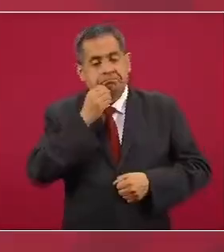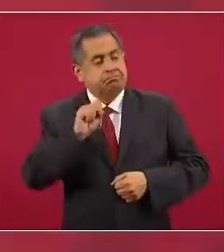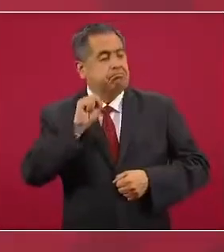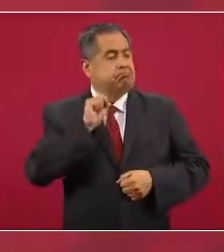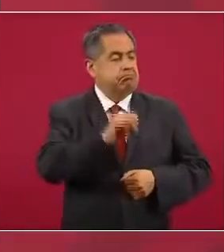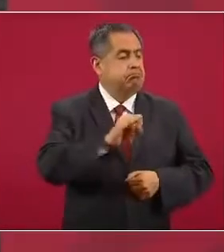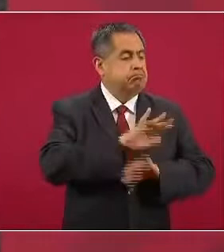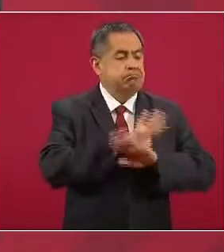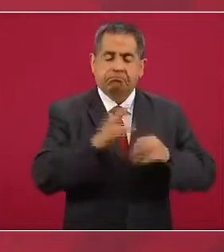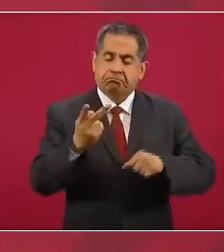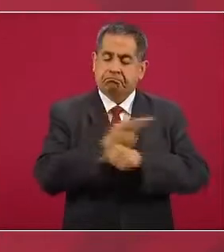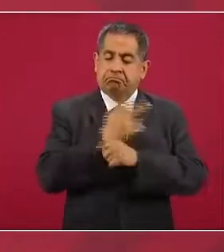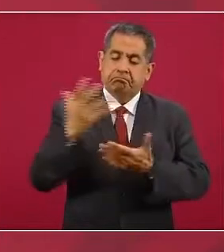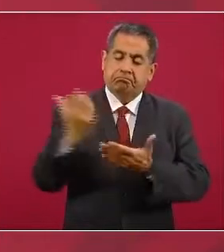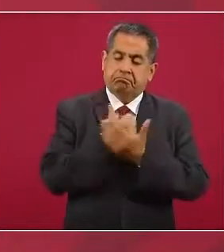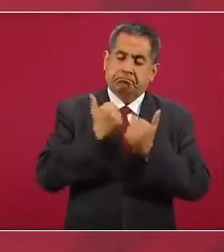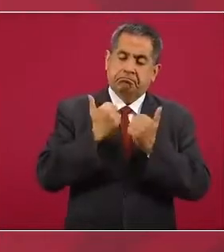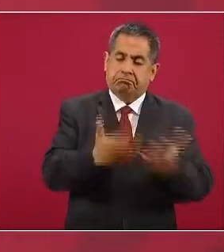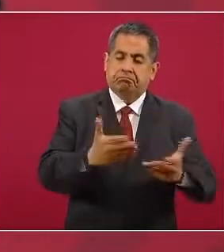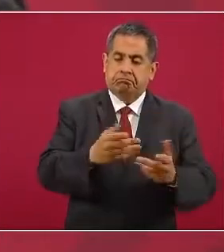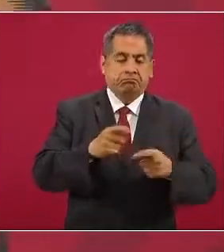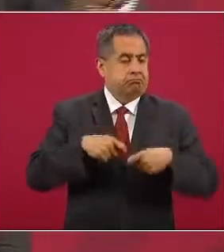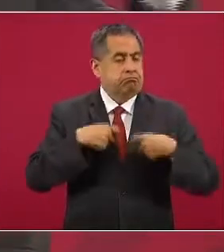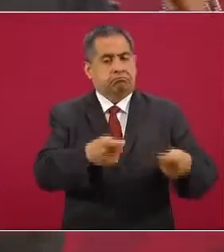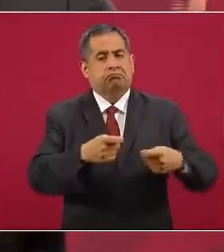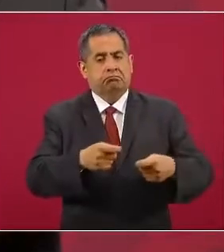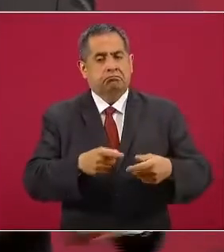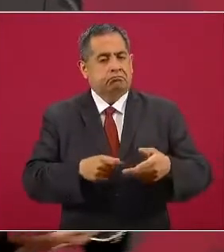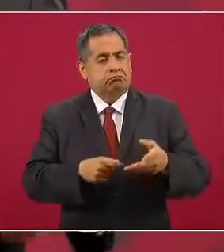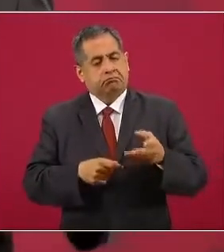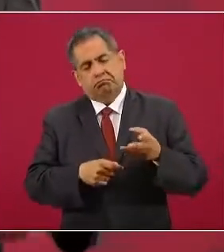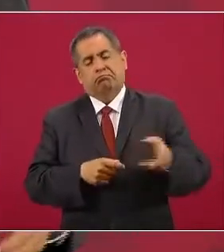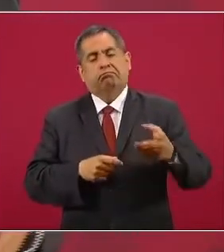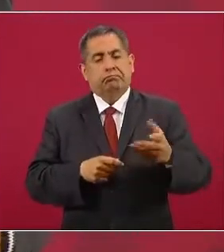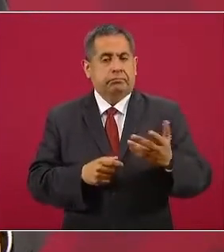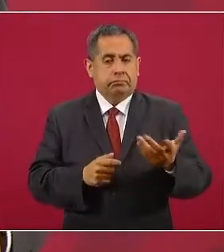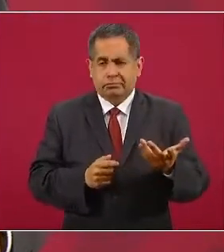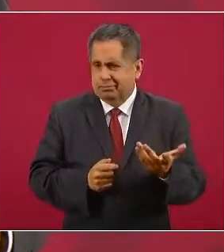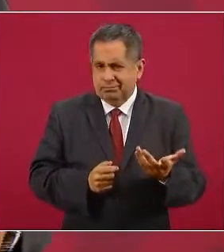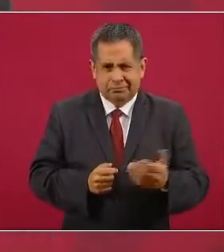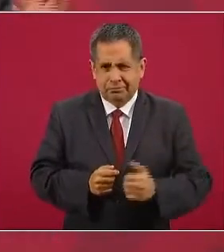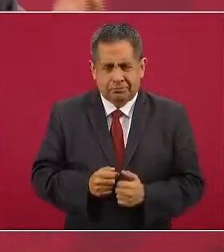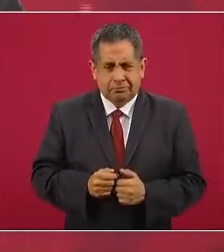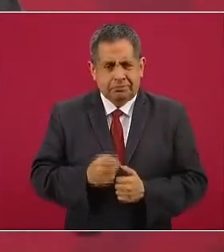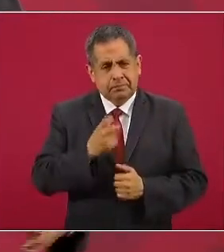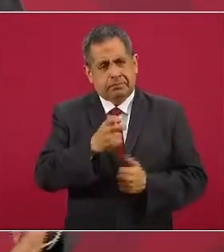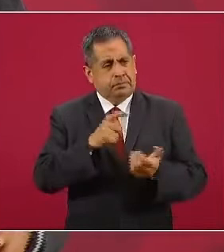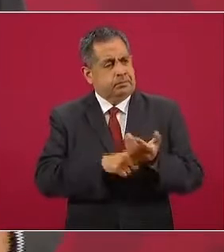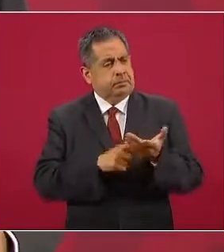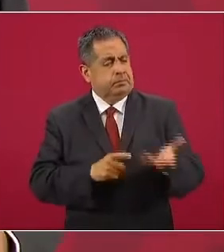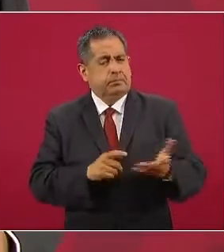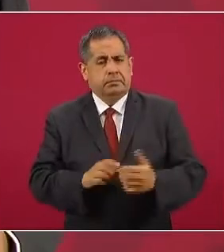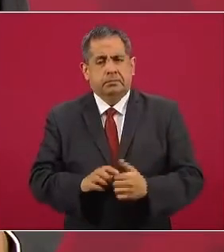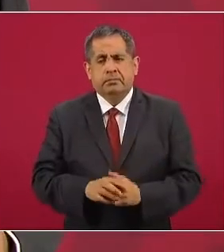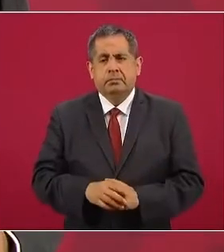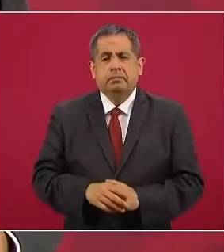ganó este candidato,